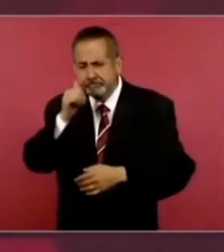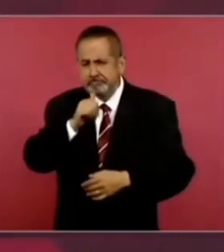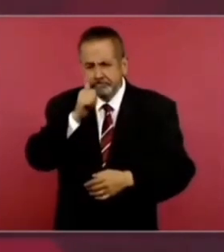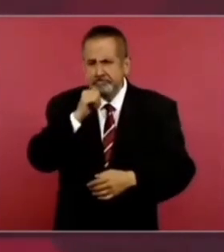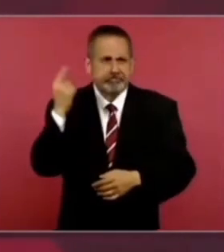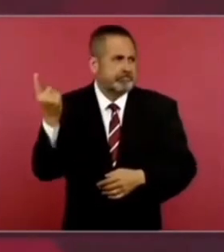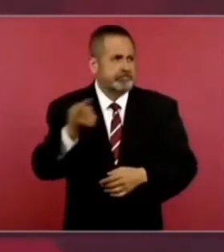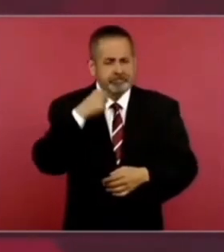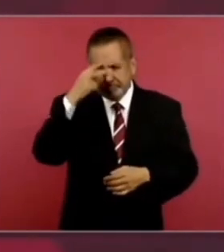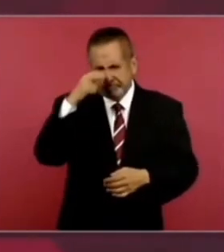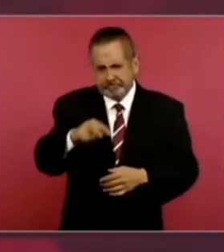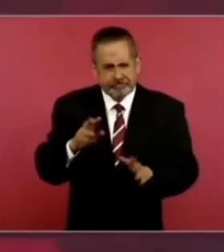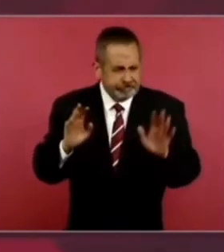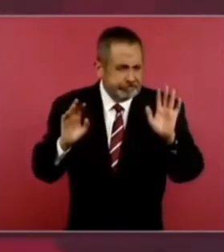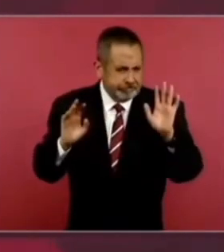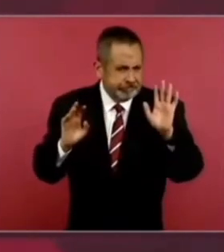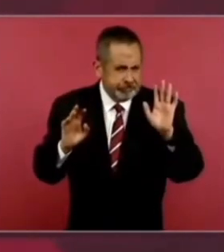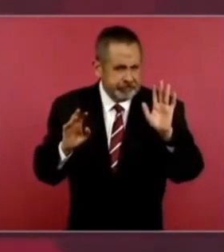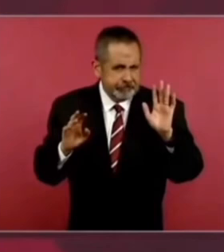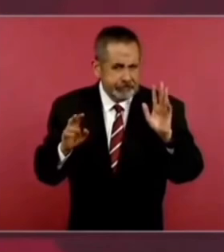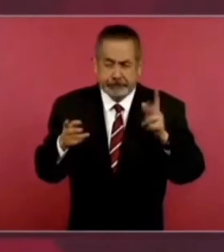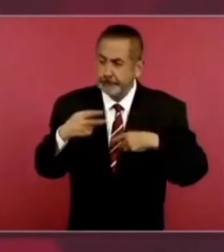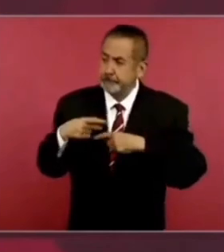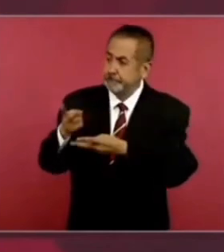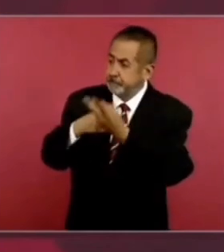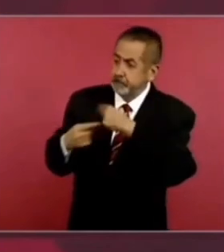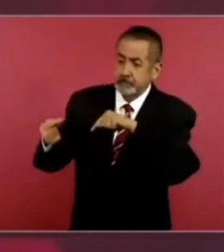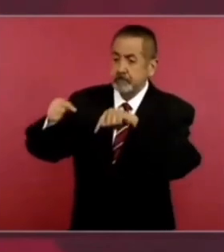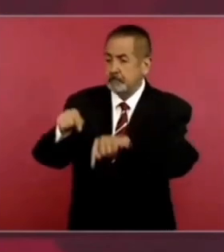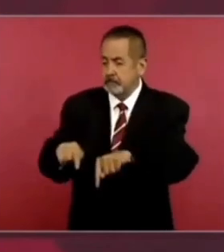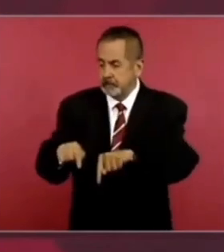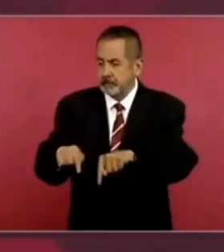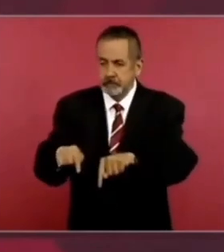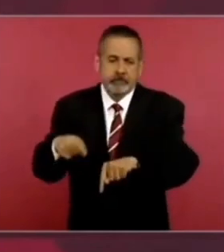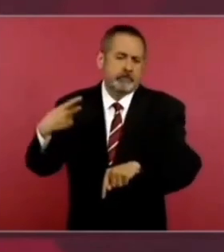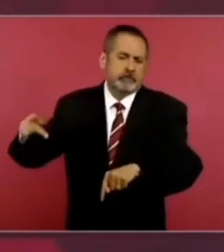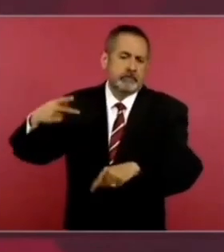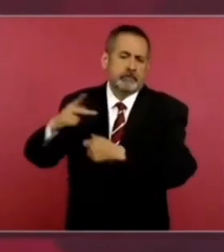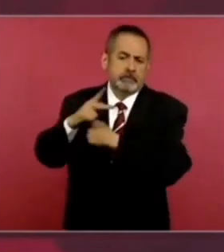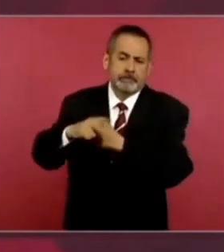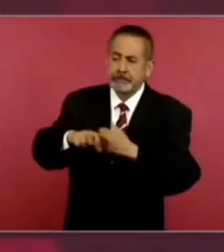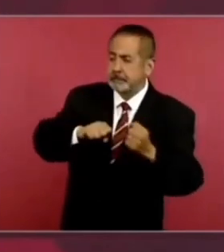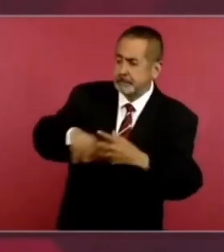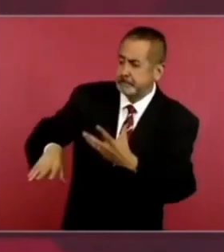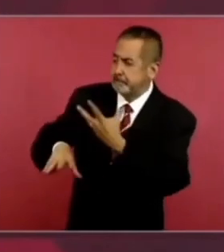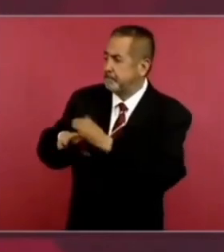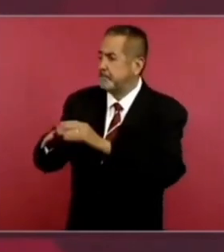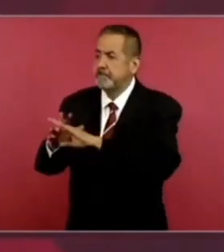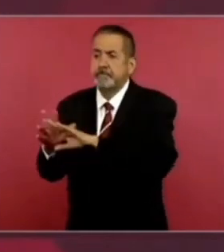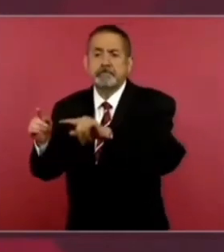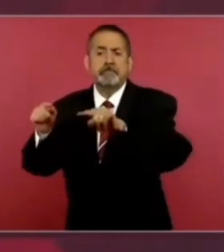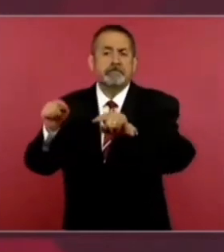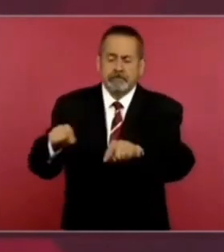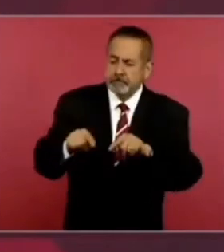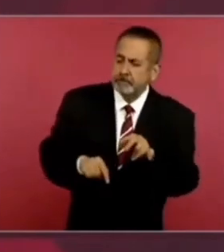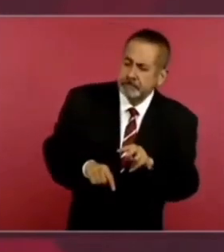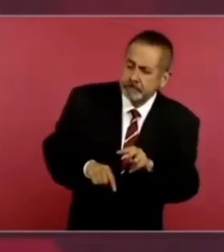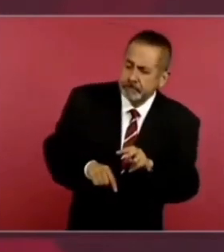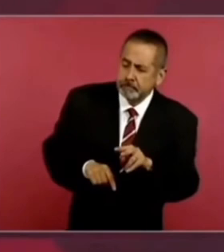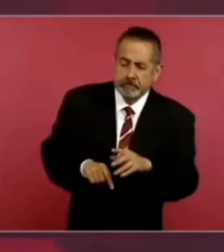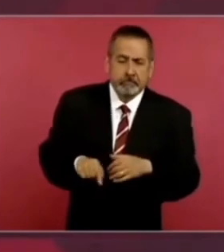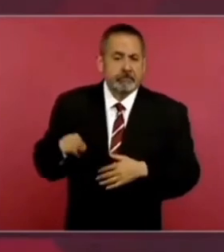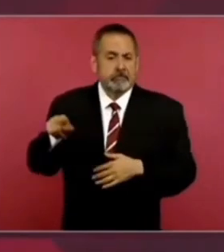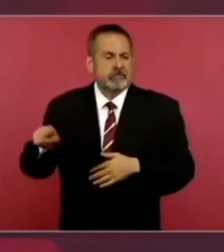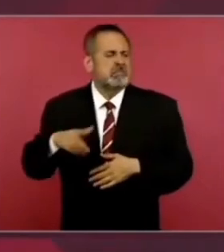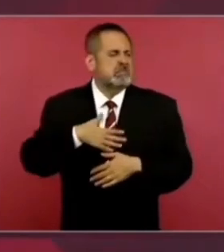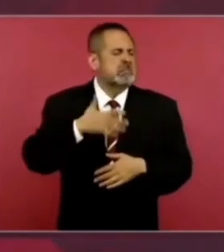por las que la gente sale de sus pueblos. Que no es por gusto, es